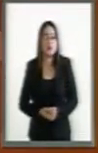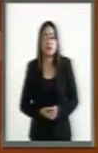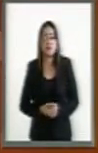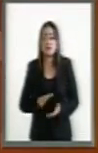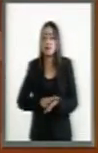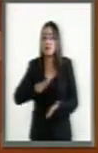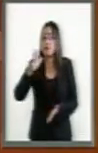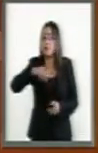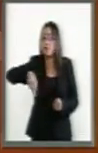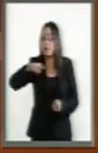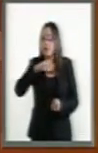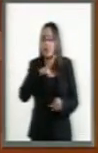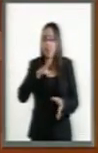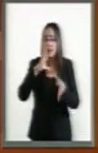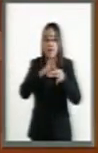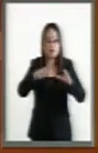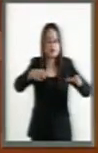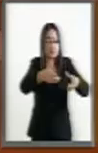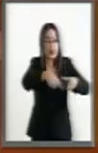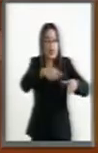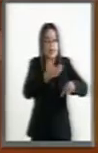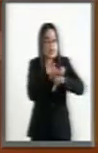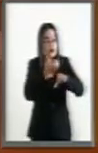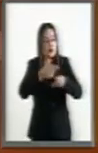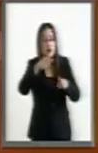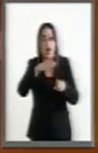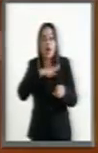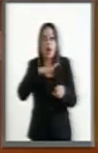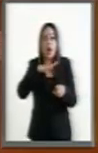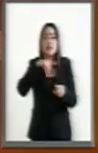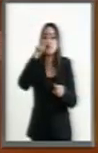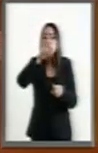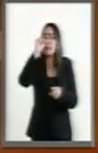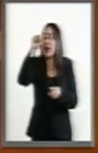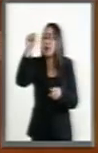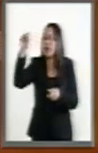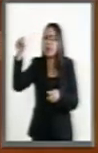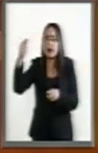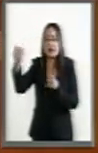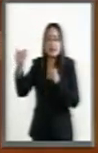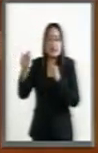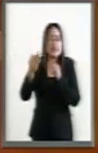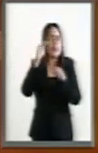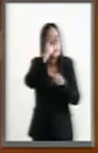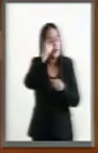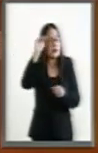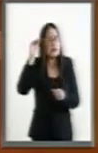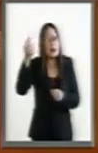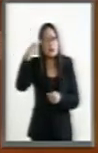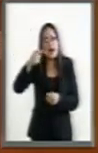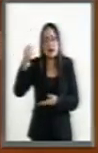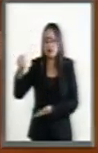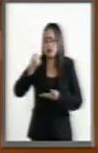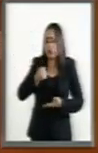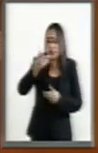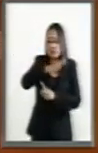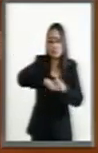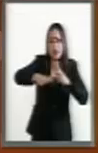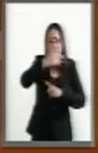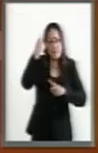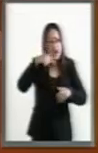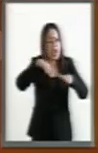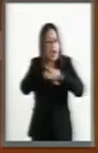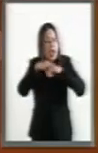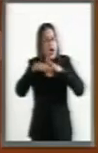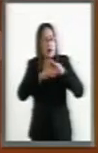mayor parte de este sector del estado anda tocando puertas para conseguir recursos que mejoren sus condiciones de movilidad.